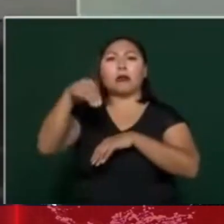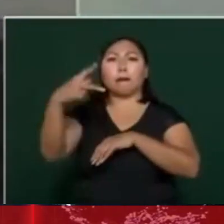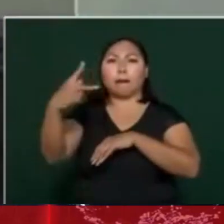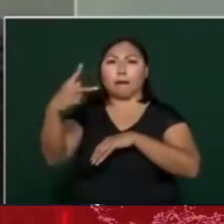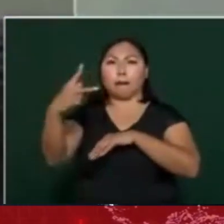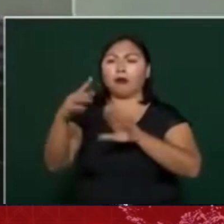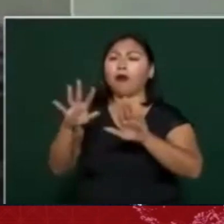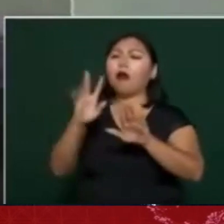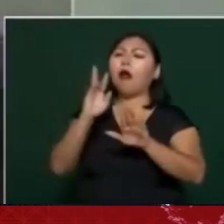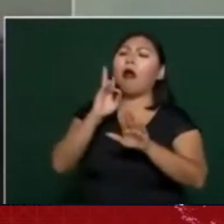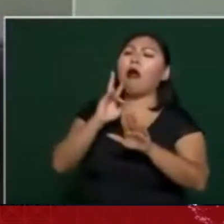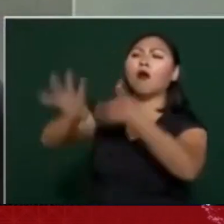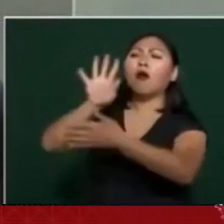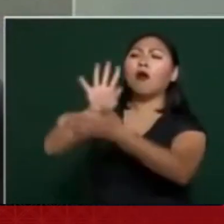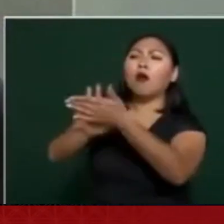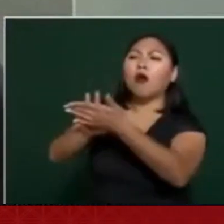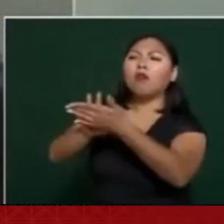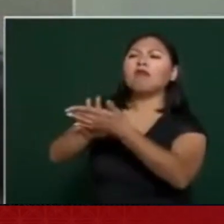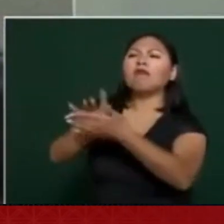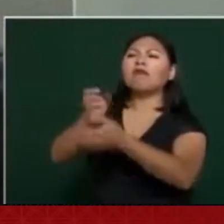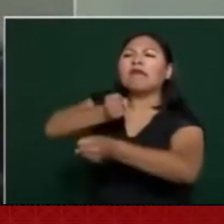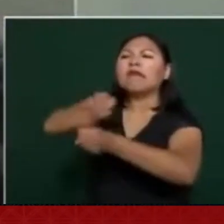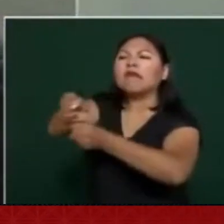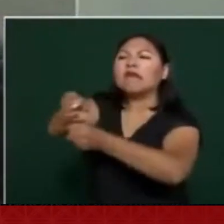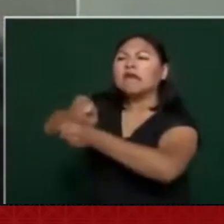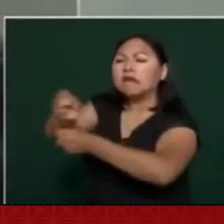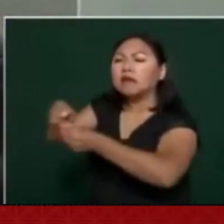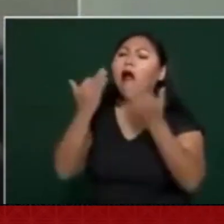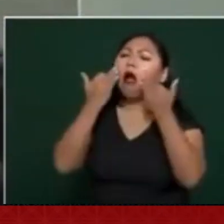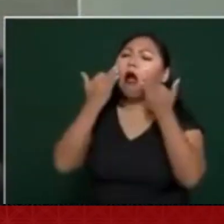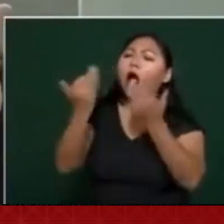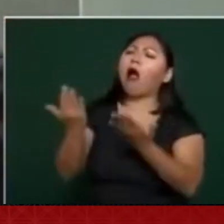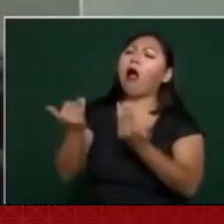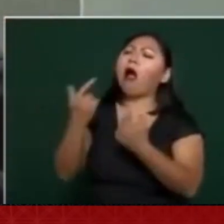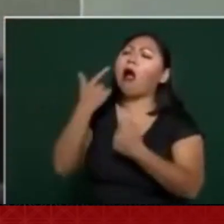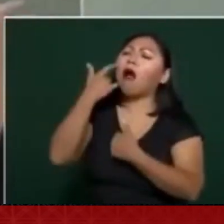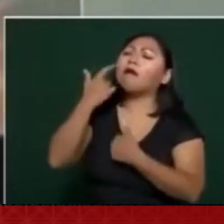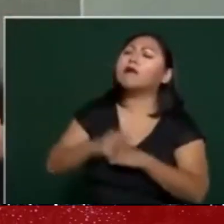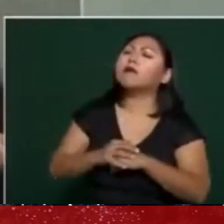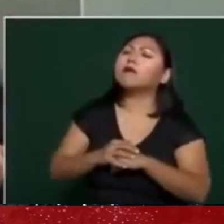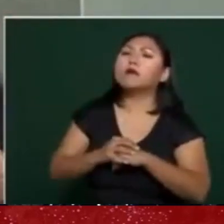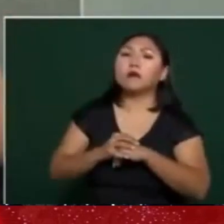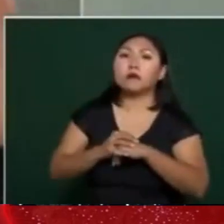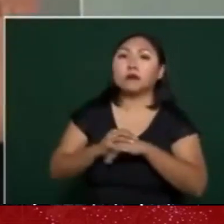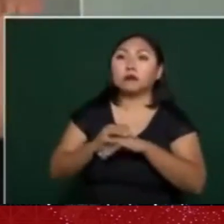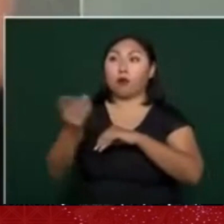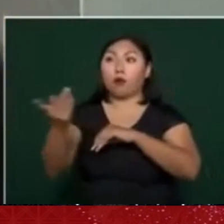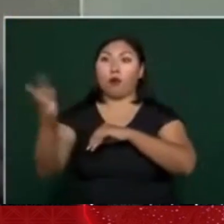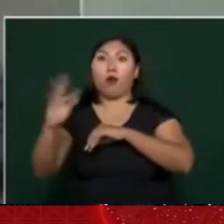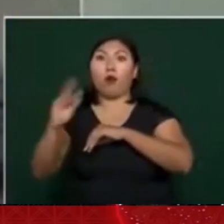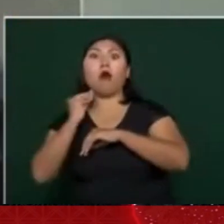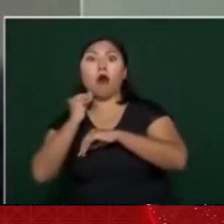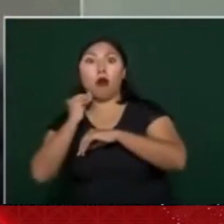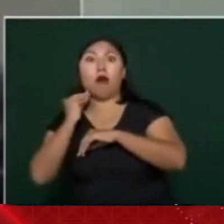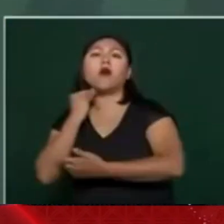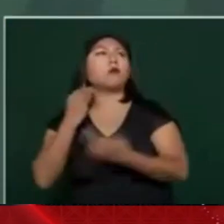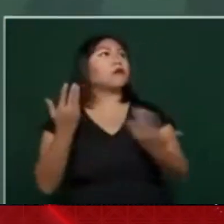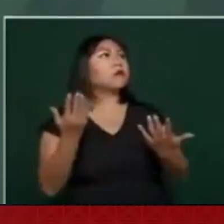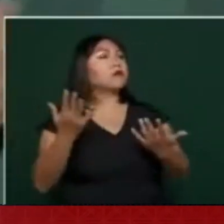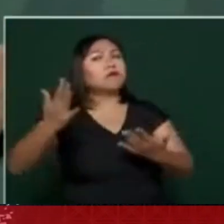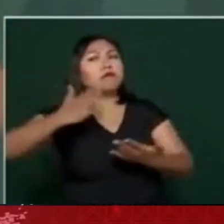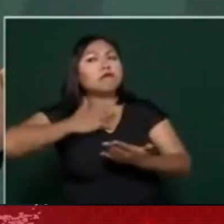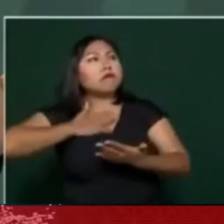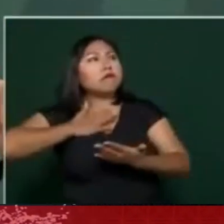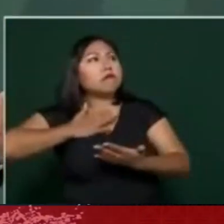de que habían sido torturados, como alegaban los abogados defensores de los que estaban presos.